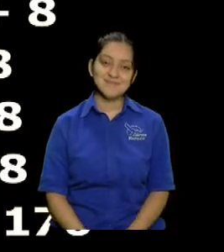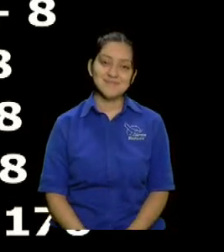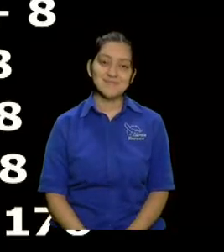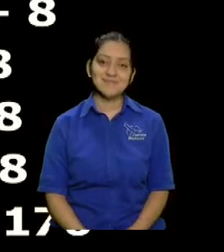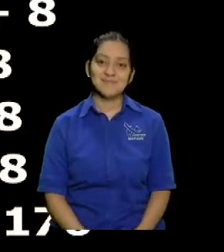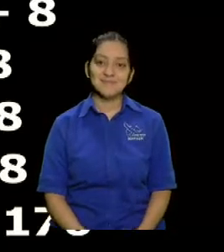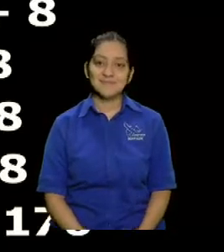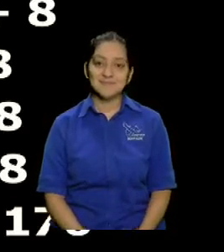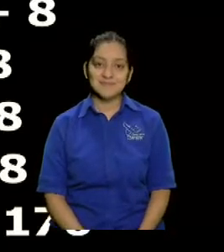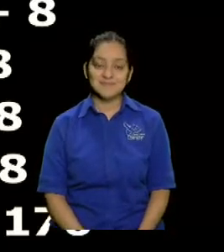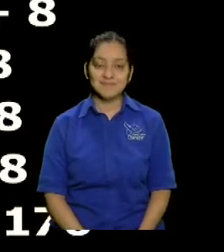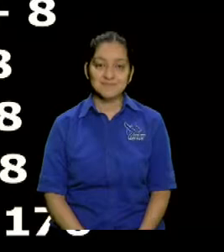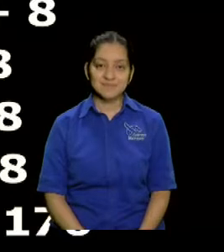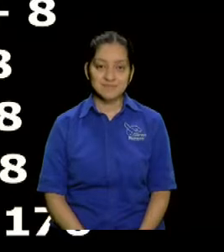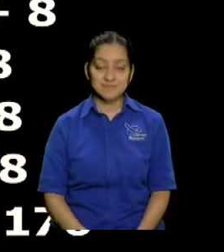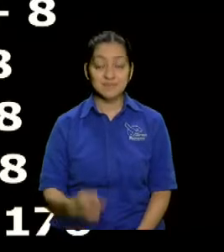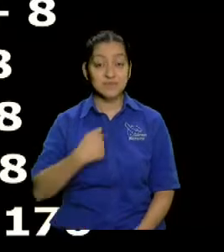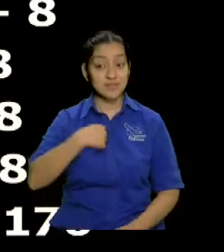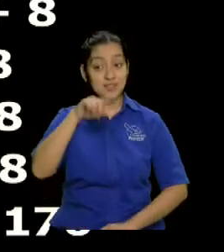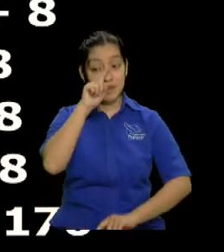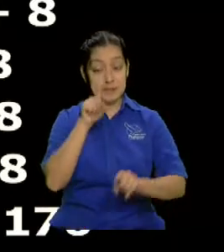La Resh. Hasta yo.